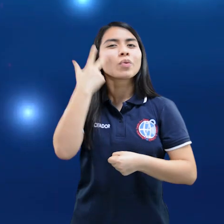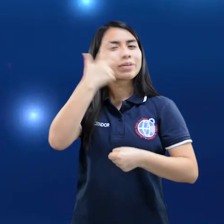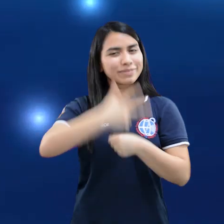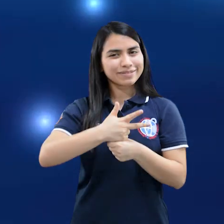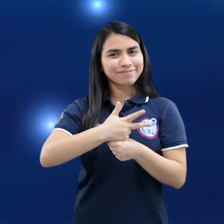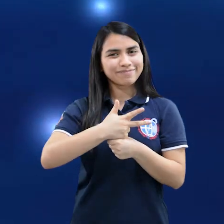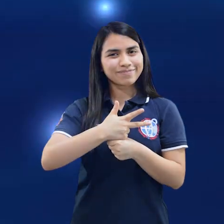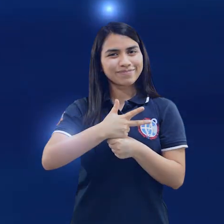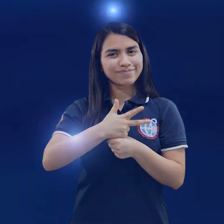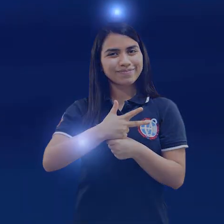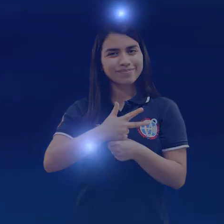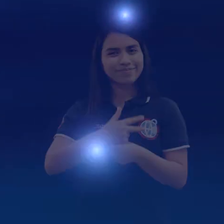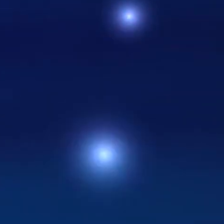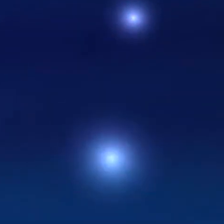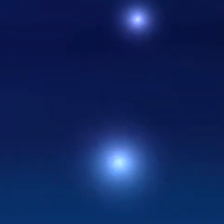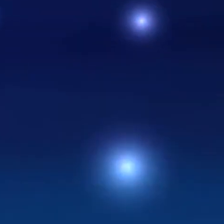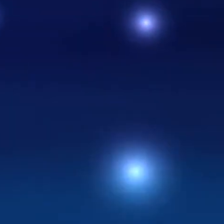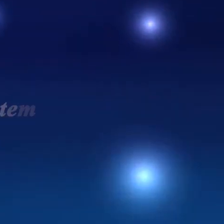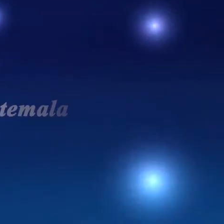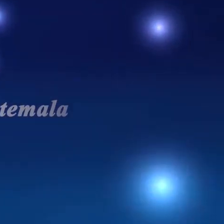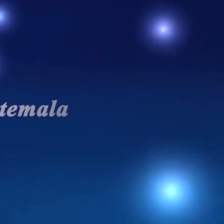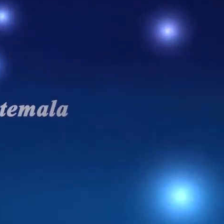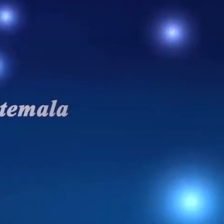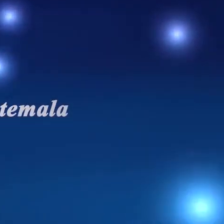Comité Pro Ciegos y Sordos de Guatemala.